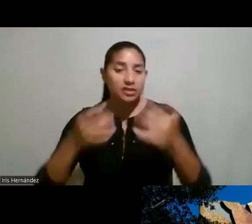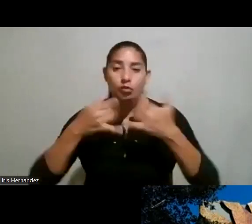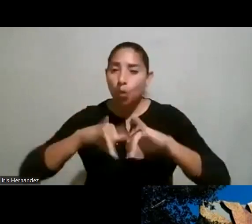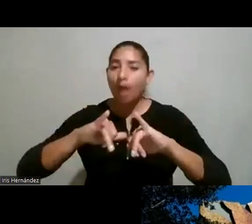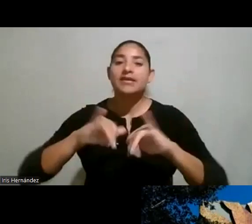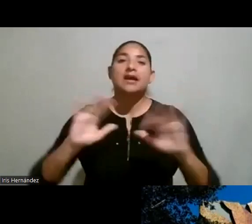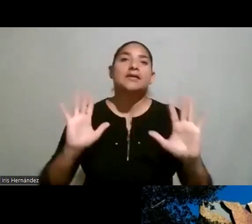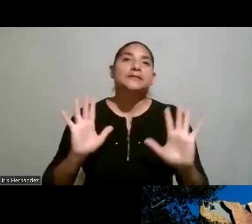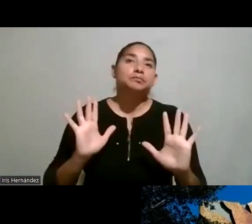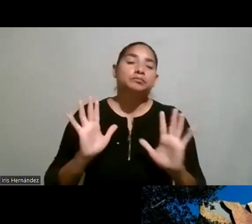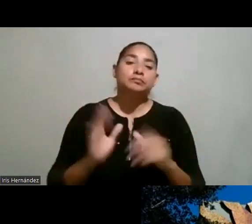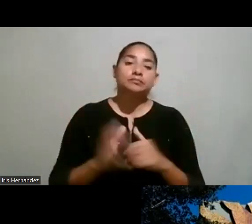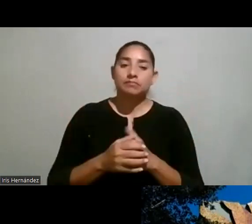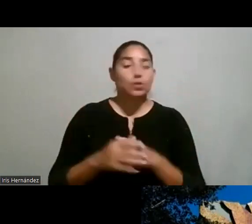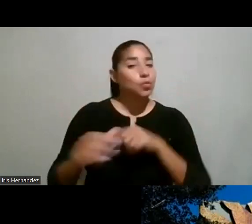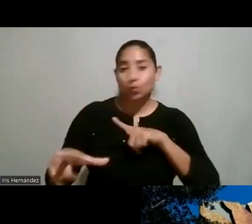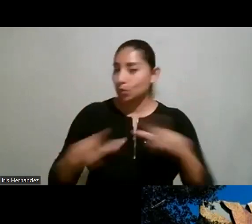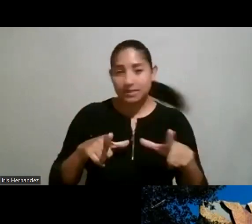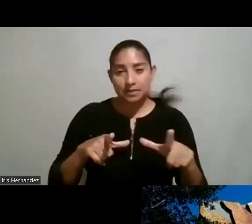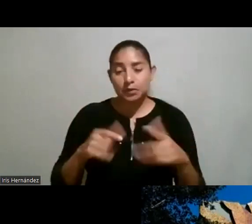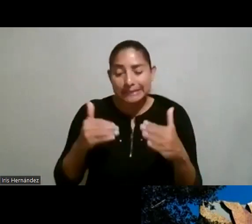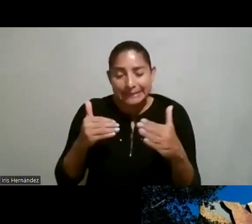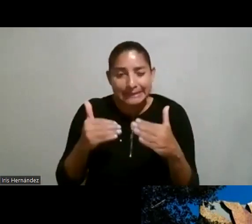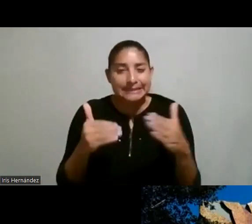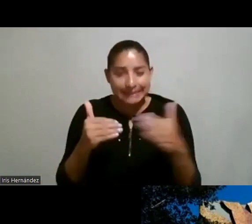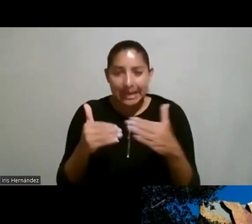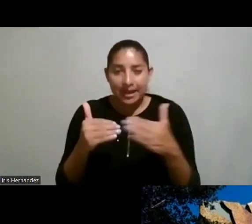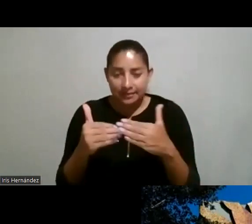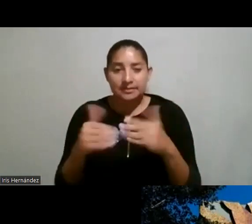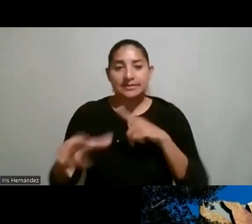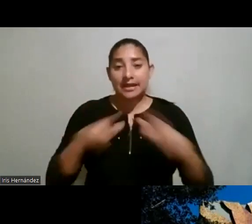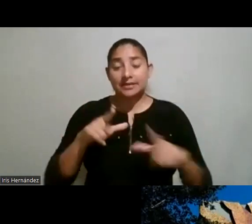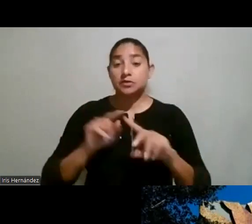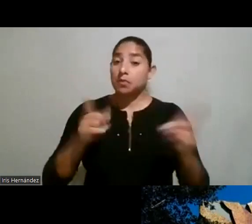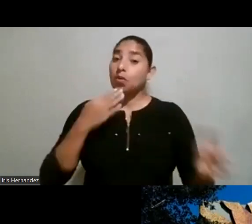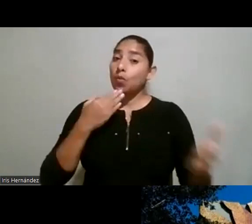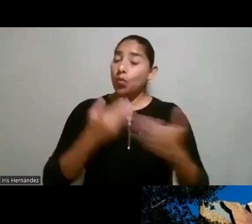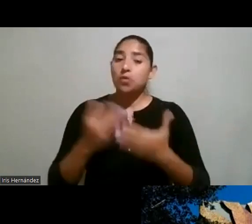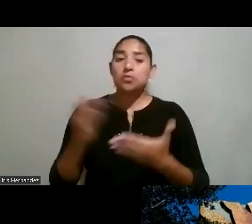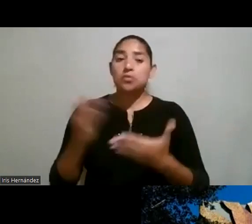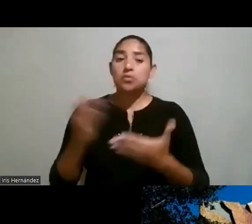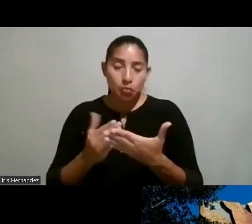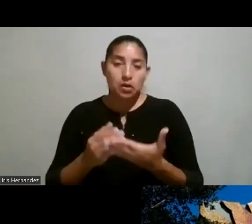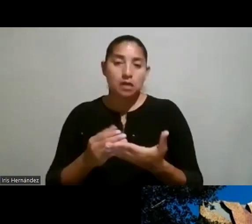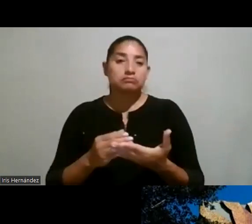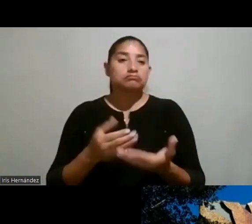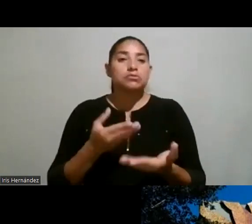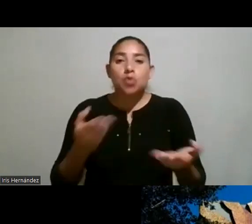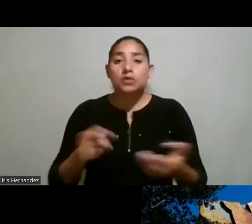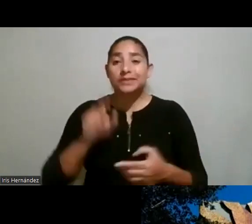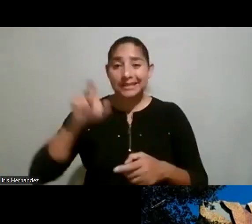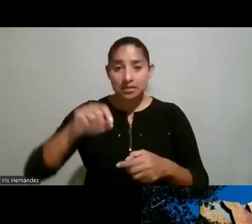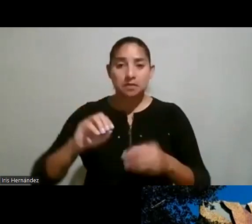como listo pero ya casi espero que sí pero bueno cualquier cosa les voy a escribir mi contacto en el